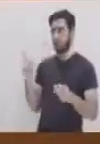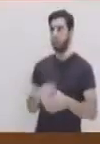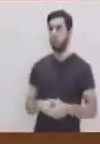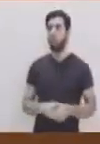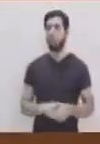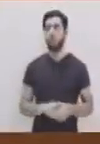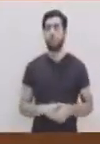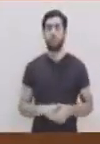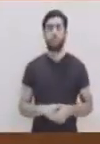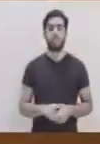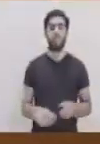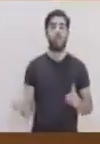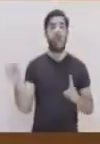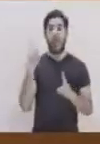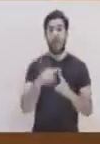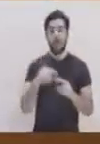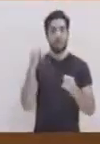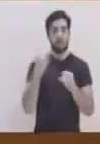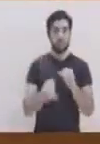Aquí.